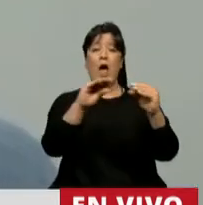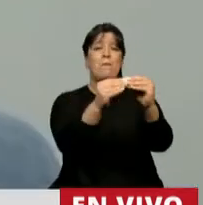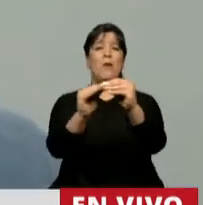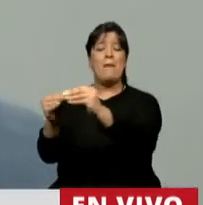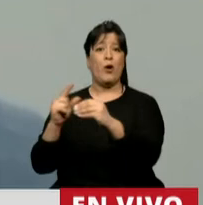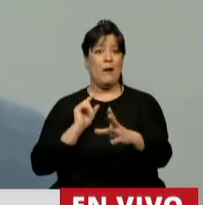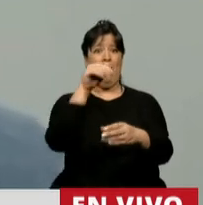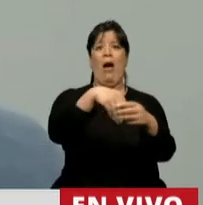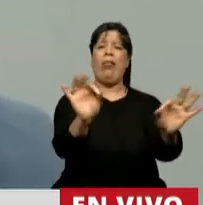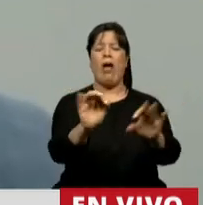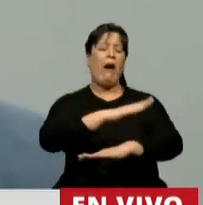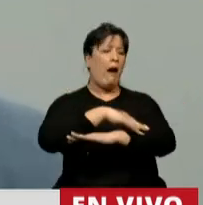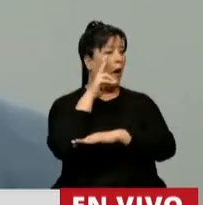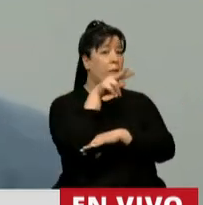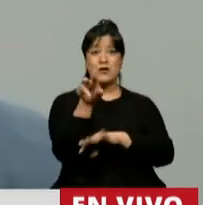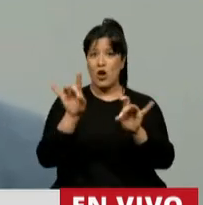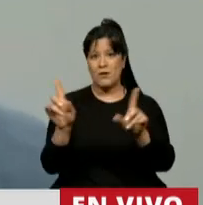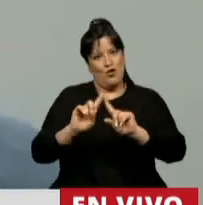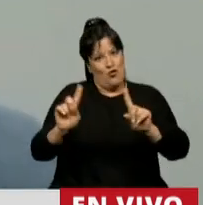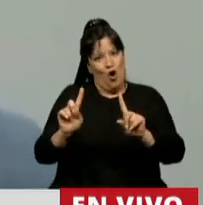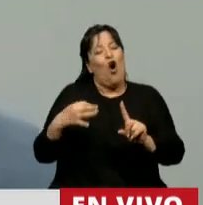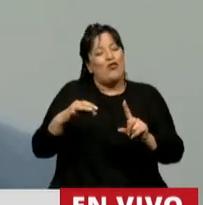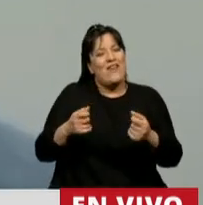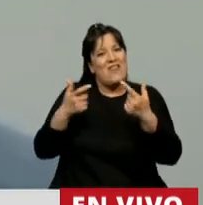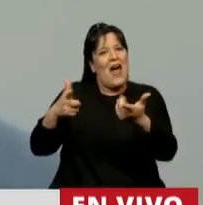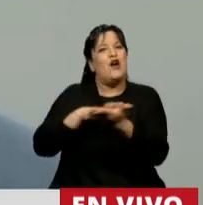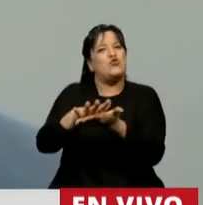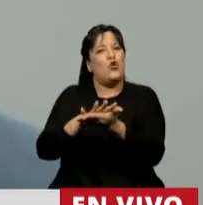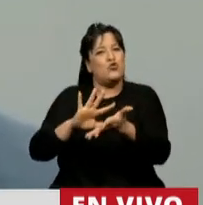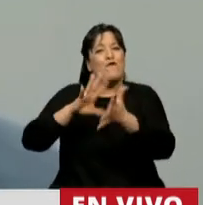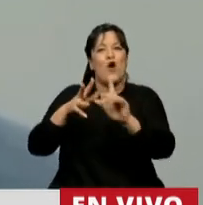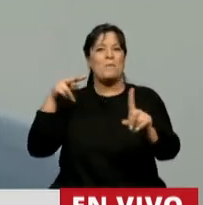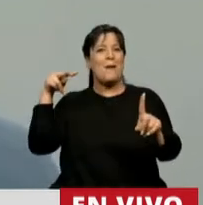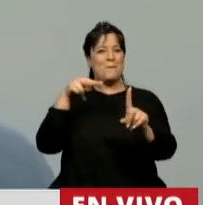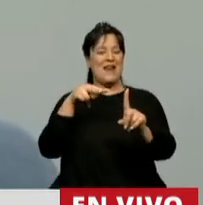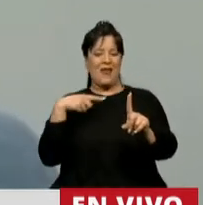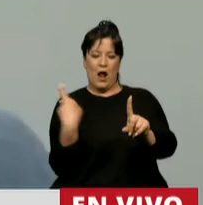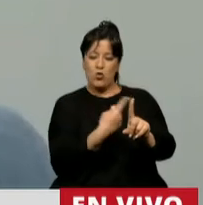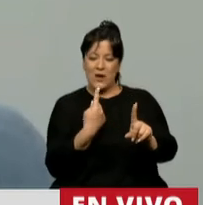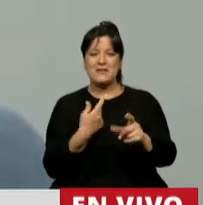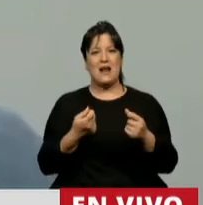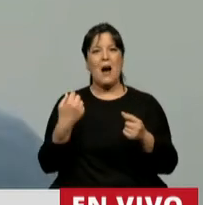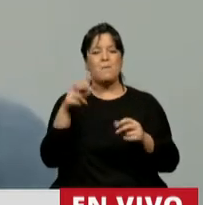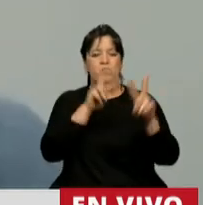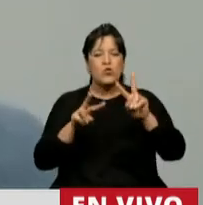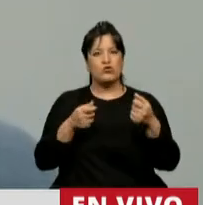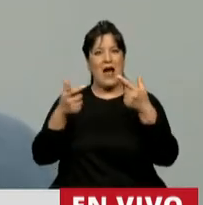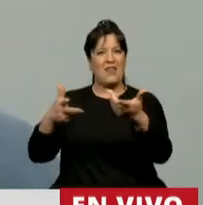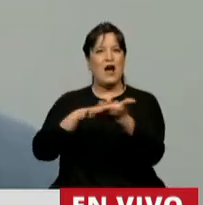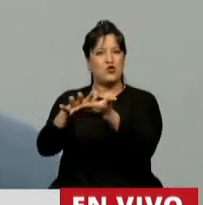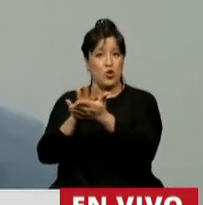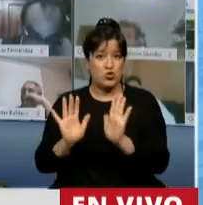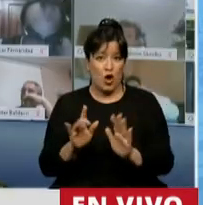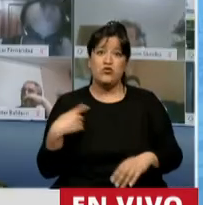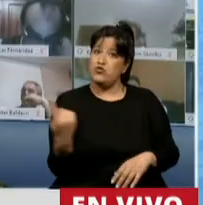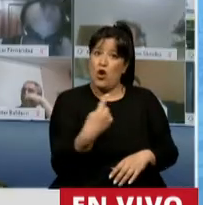intervenir. Tratamos de dar, con nuestra verdad relativa, la mejor solución posible. Y es cierto, y tenemos que